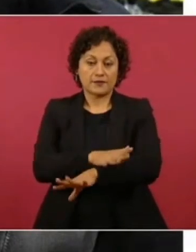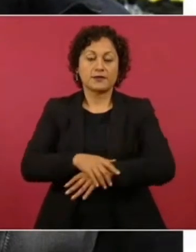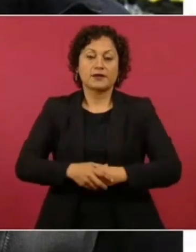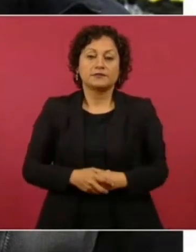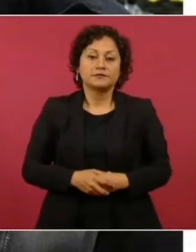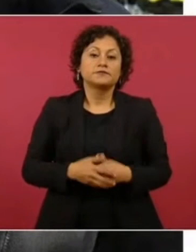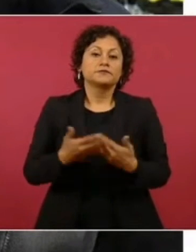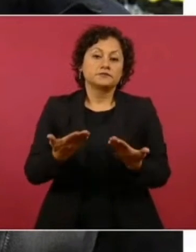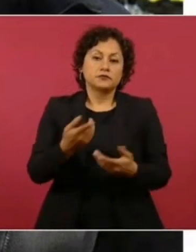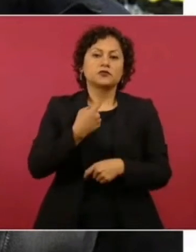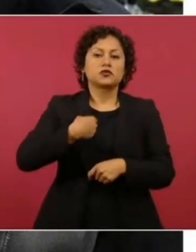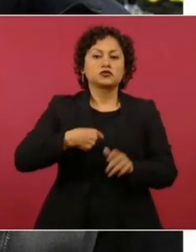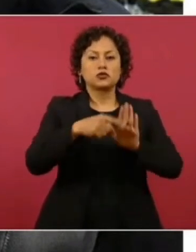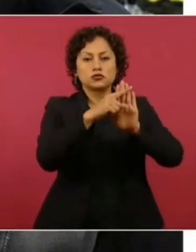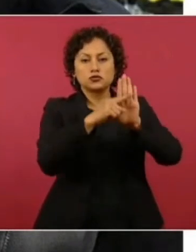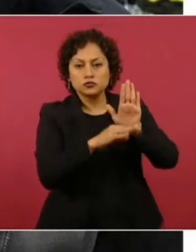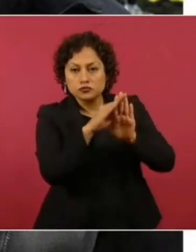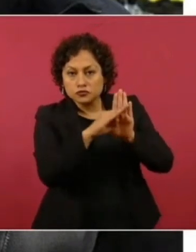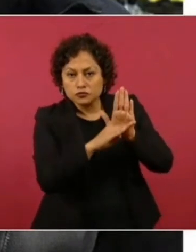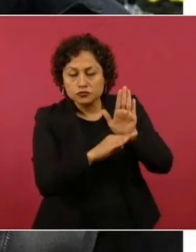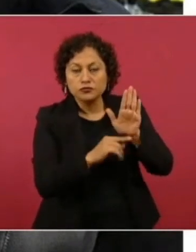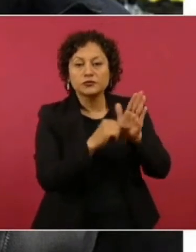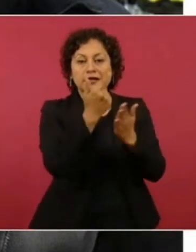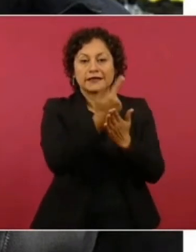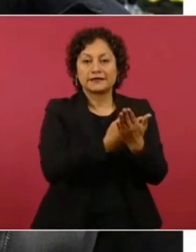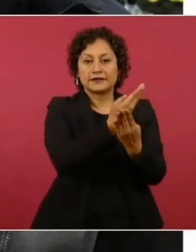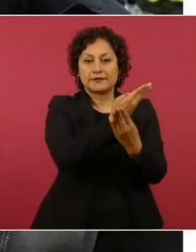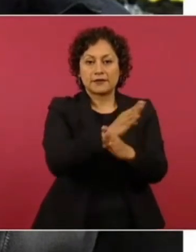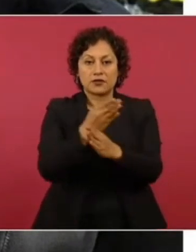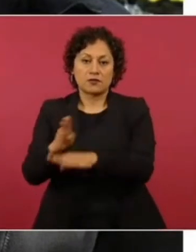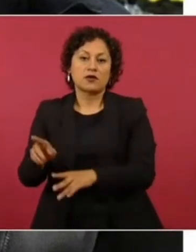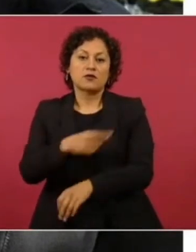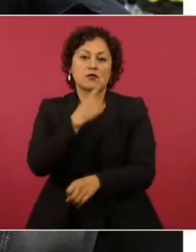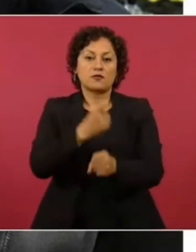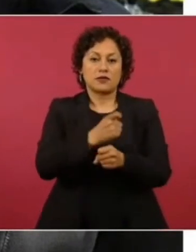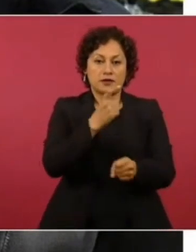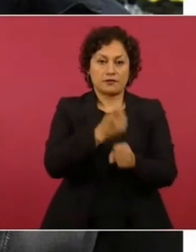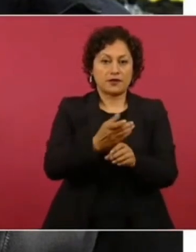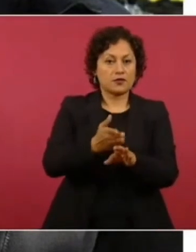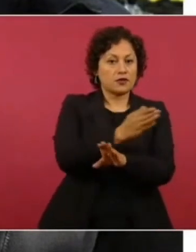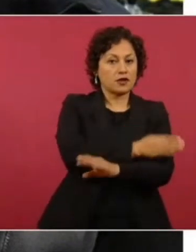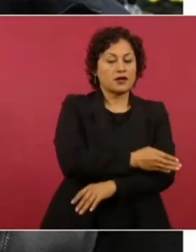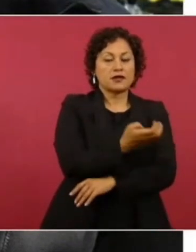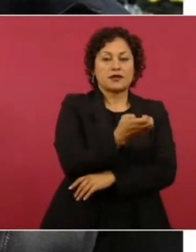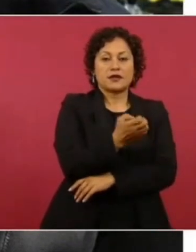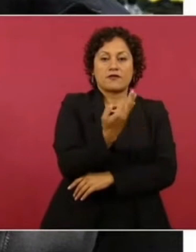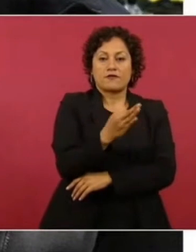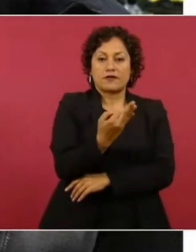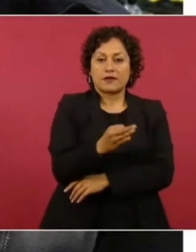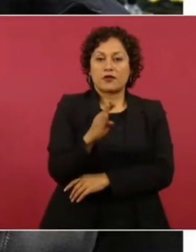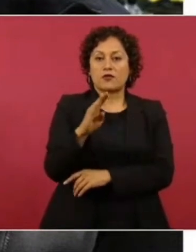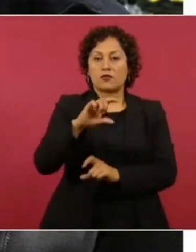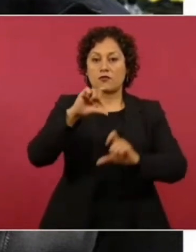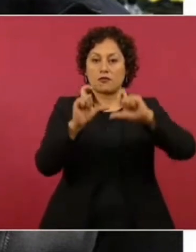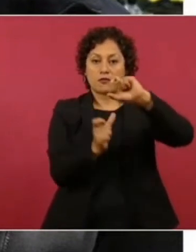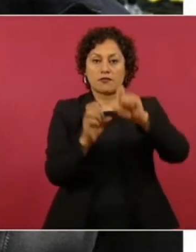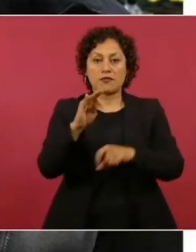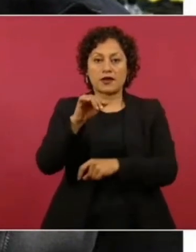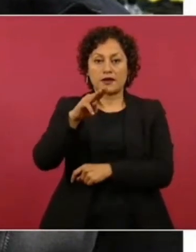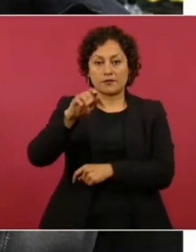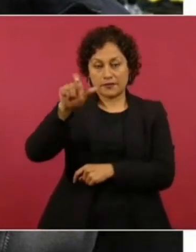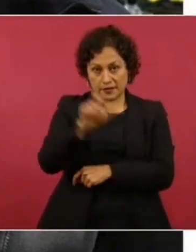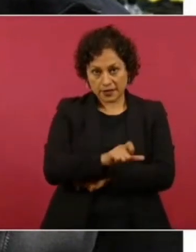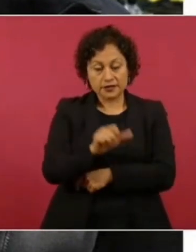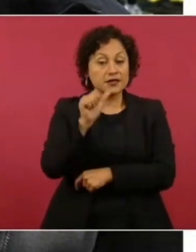haciendo por banco. Iniciamos con Banamex en el mes de enero y febrero. El día de ayer concluimos